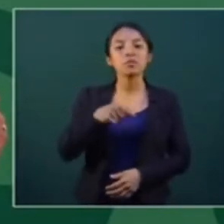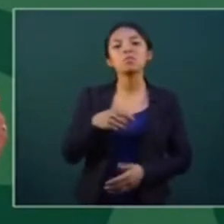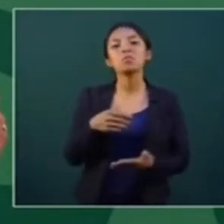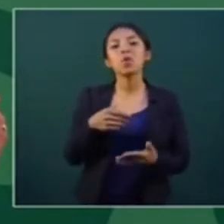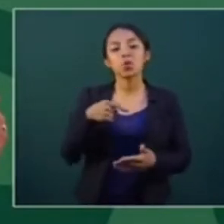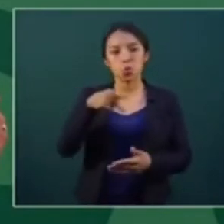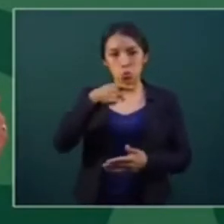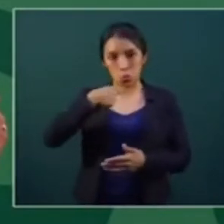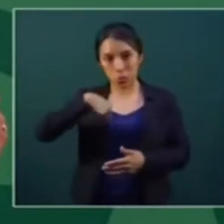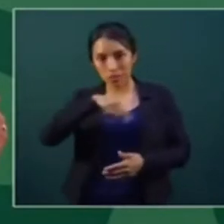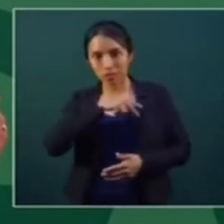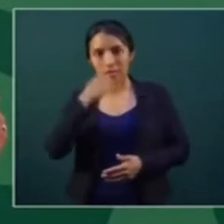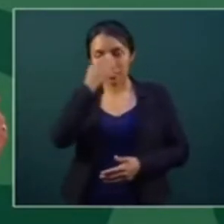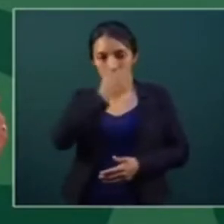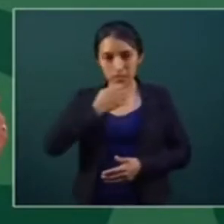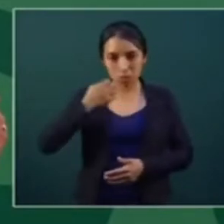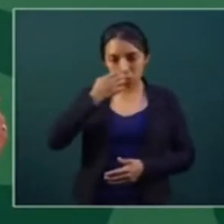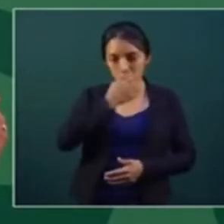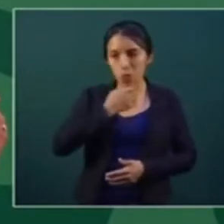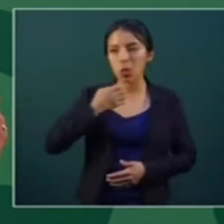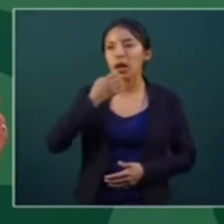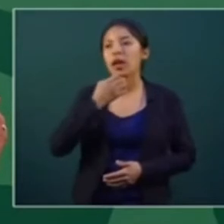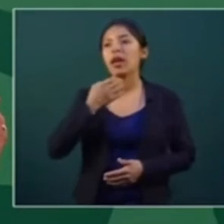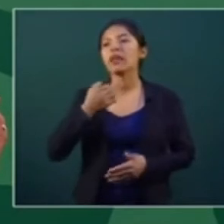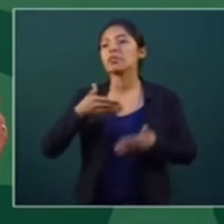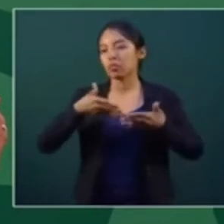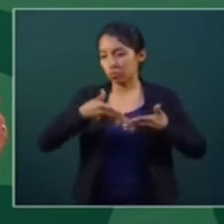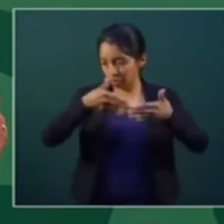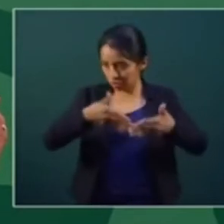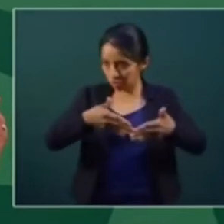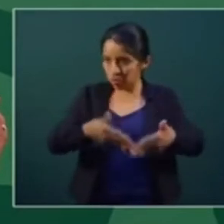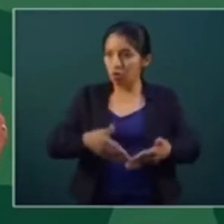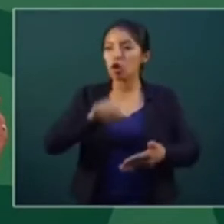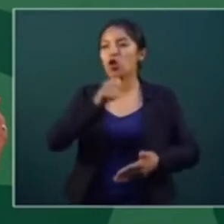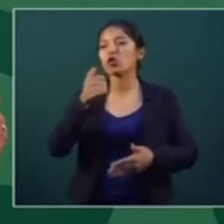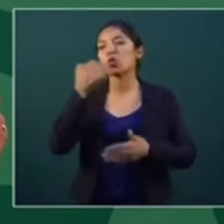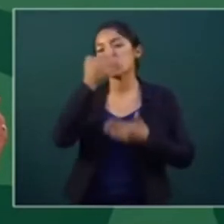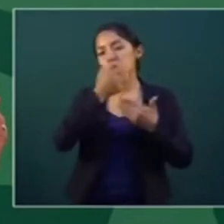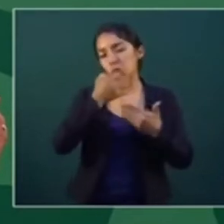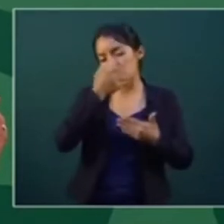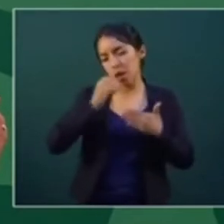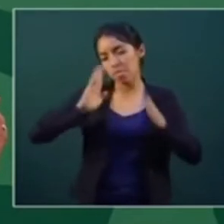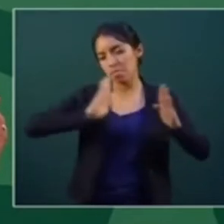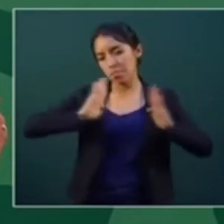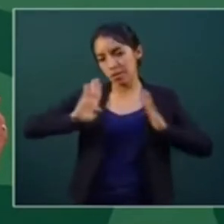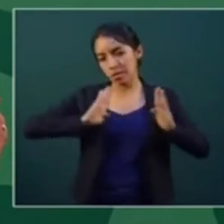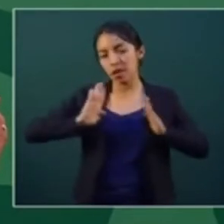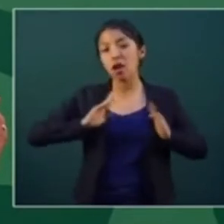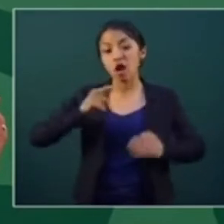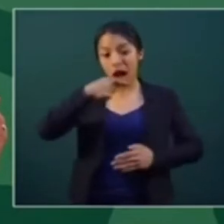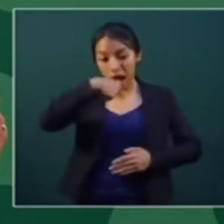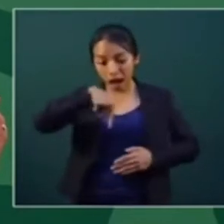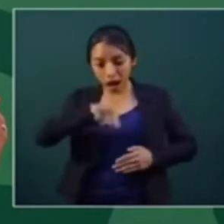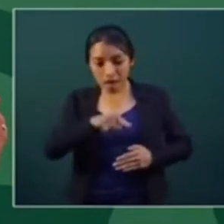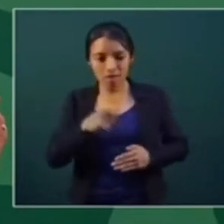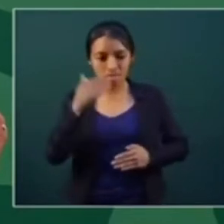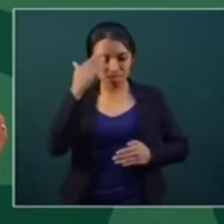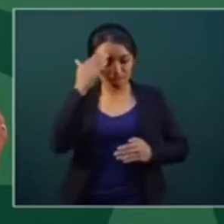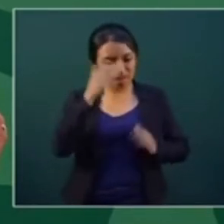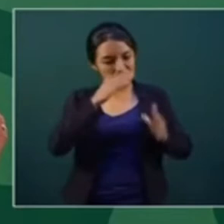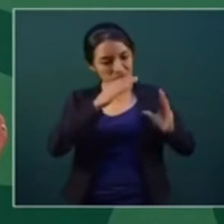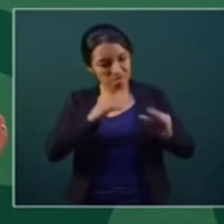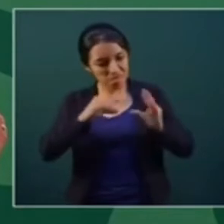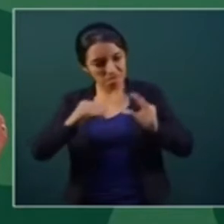heroica Escuela Naval, el heroico Colegio Militar, creamos hombres, mujeres y hombres con